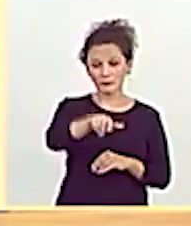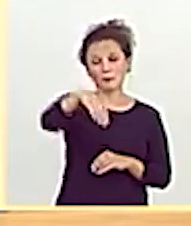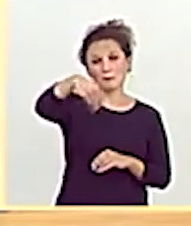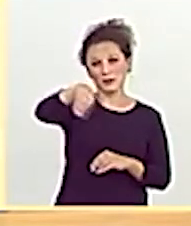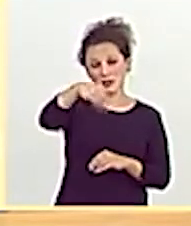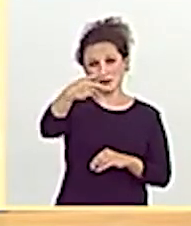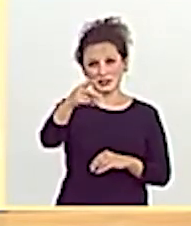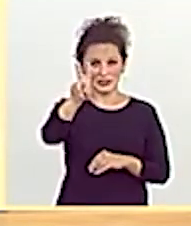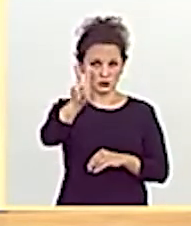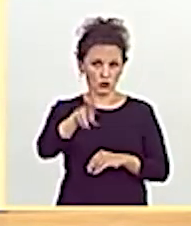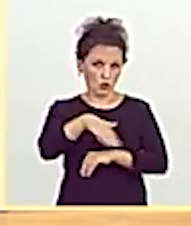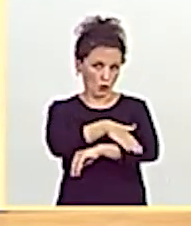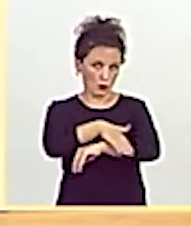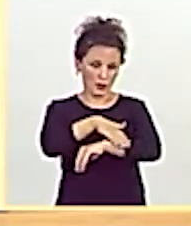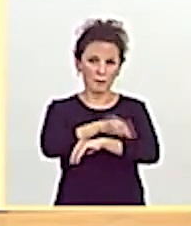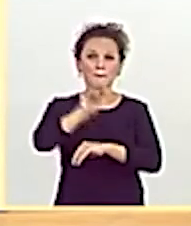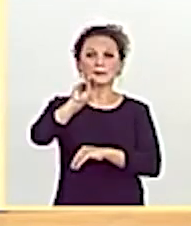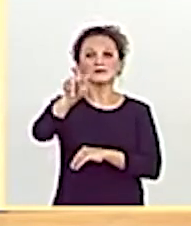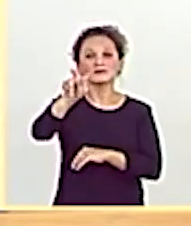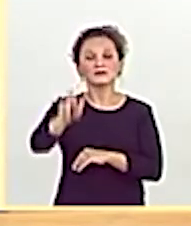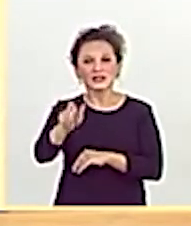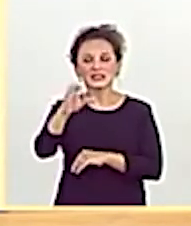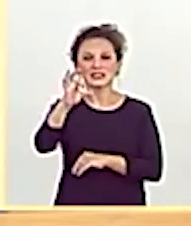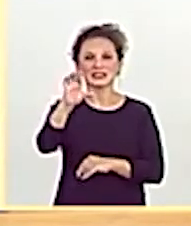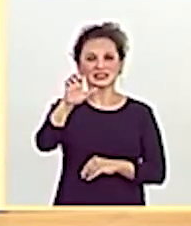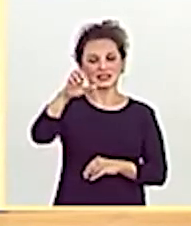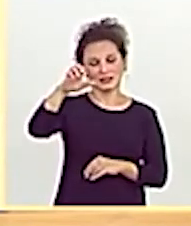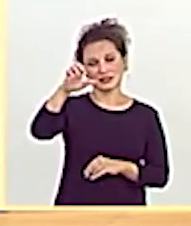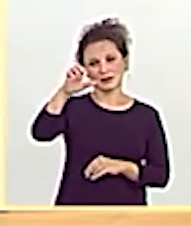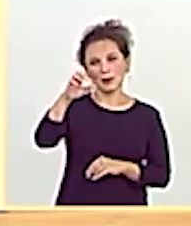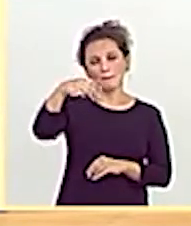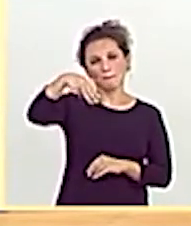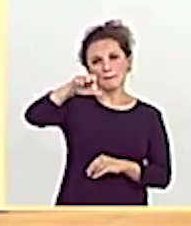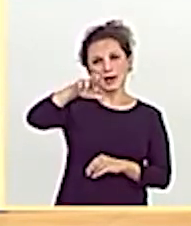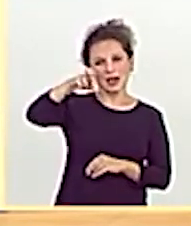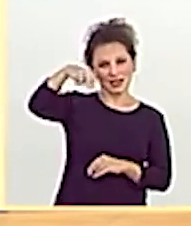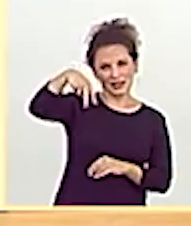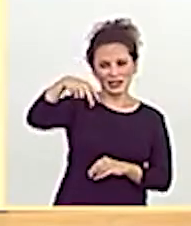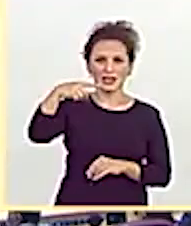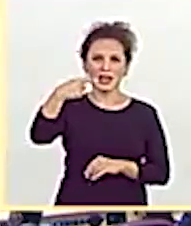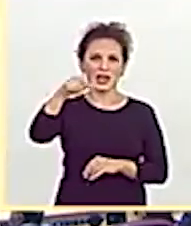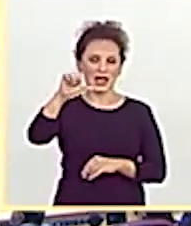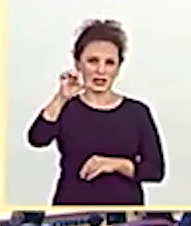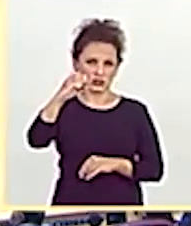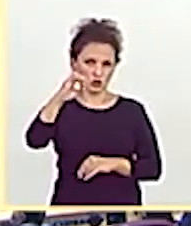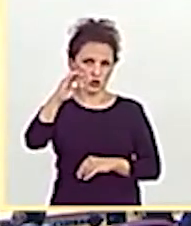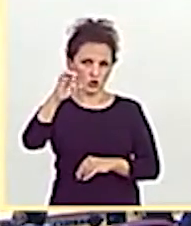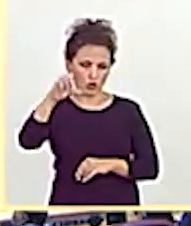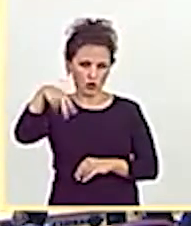Segundo del Gobierno, pregunta del senador Marín Gascón del Grupo Parlamentario Mixto.